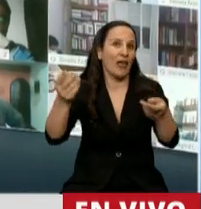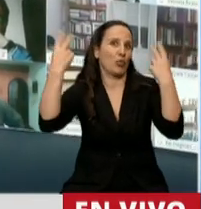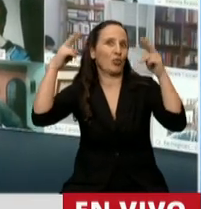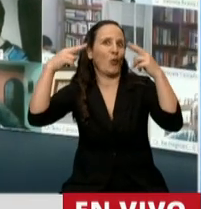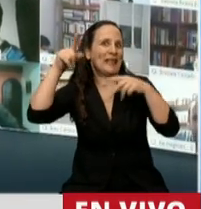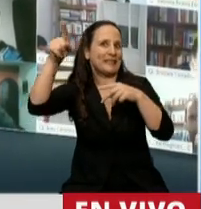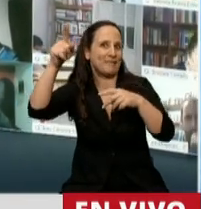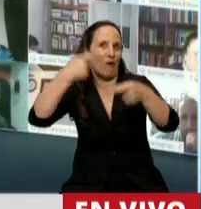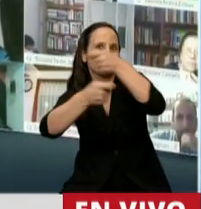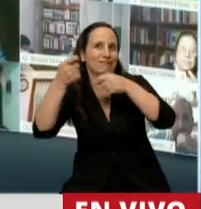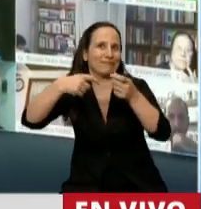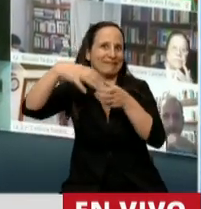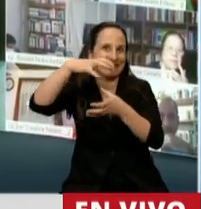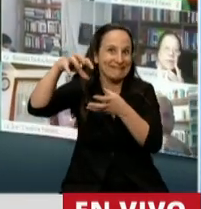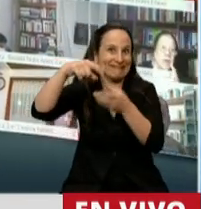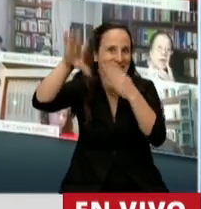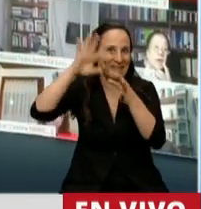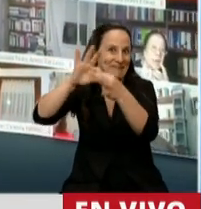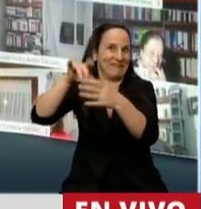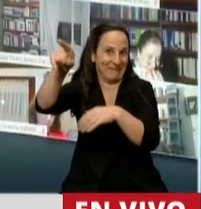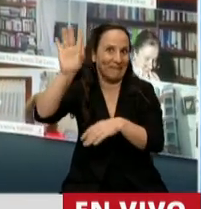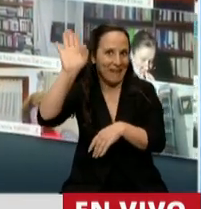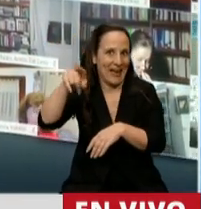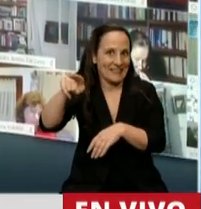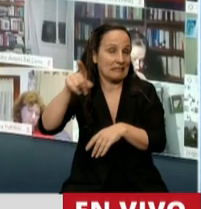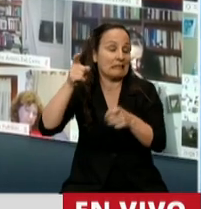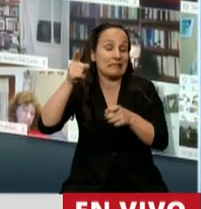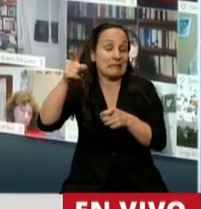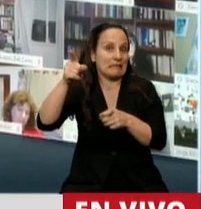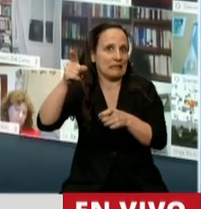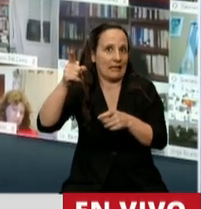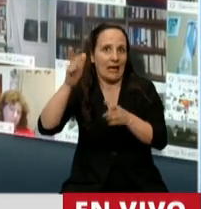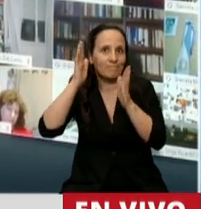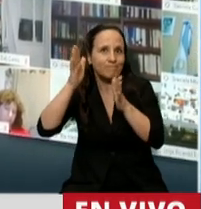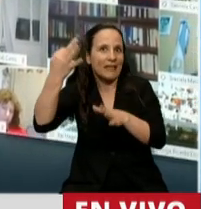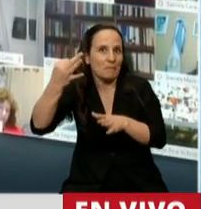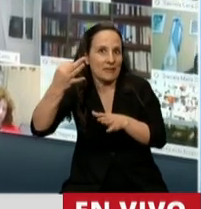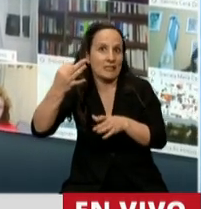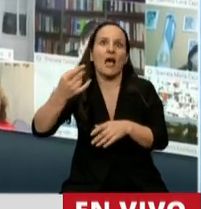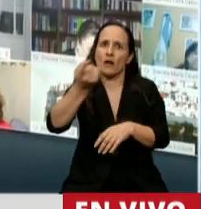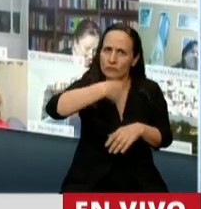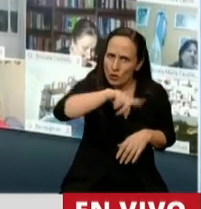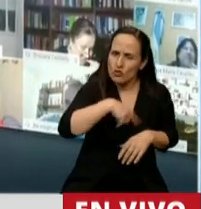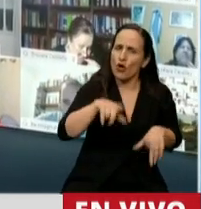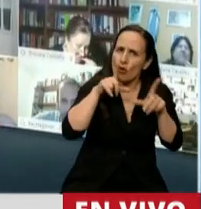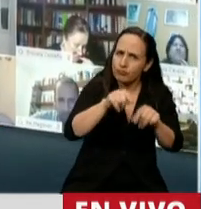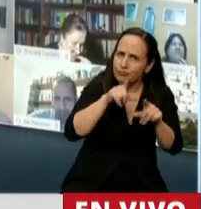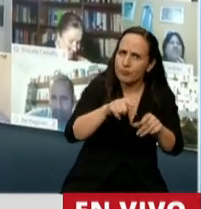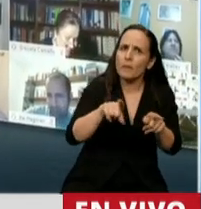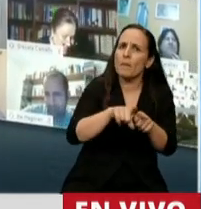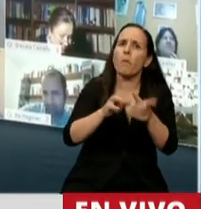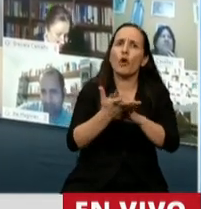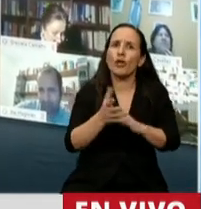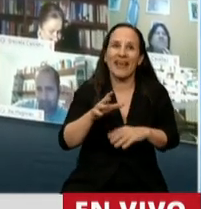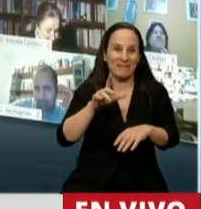necesita una atención especial. Esta atención especial la estamos reclamando porque en distintos lugares del